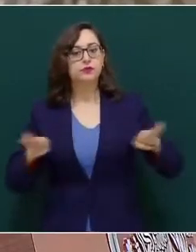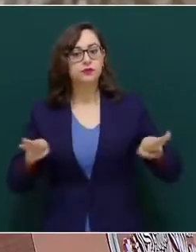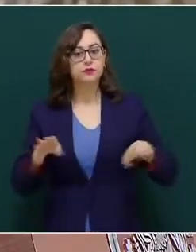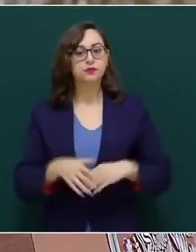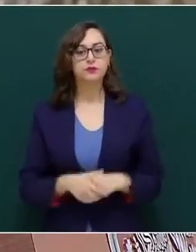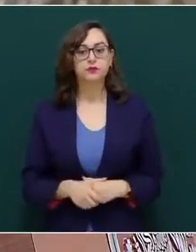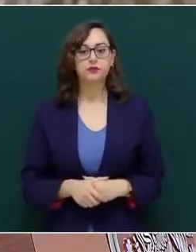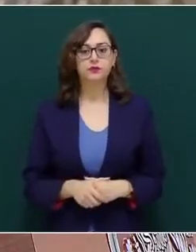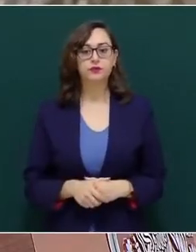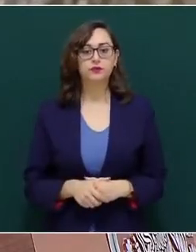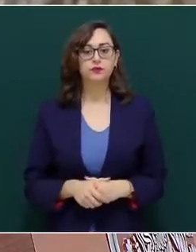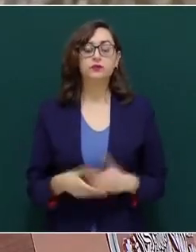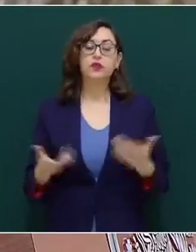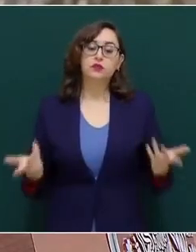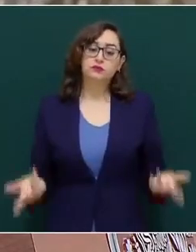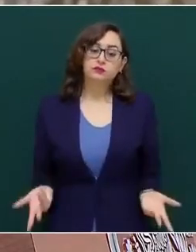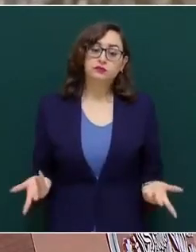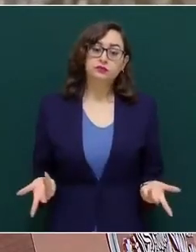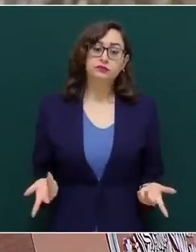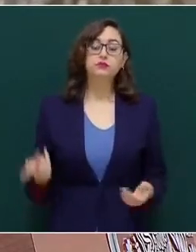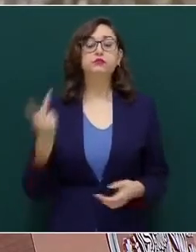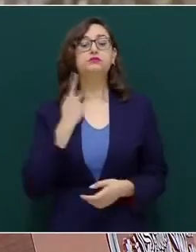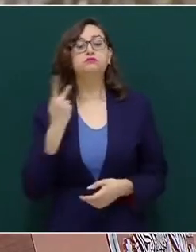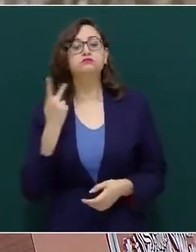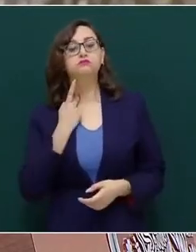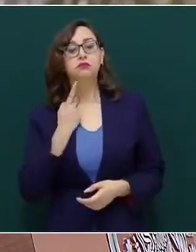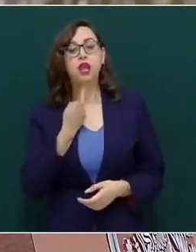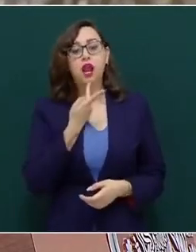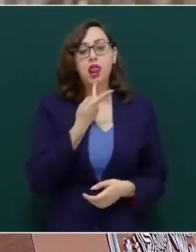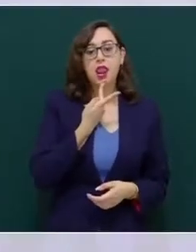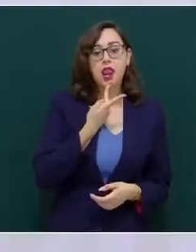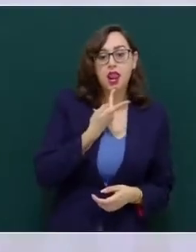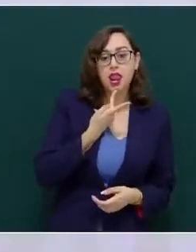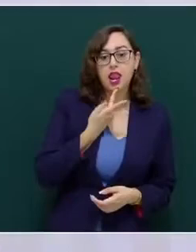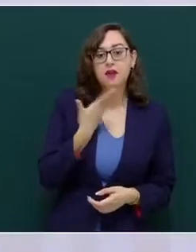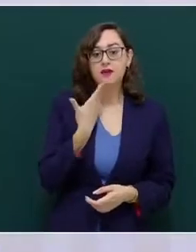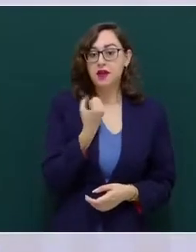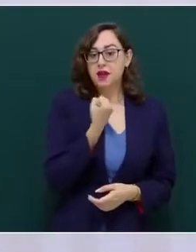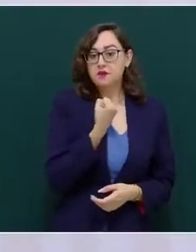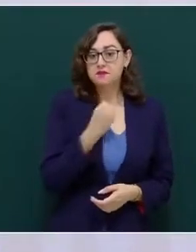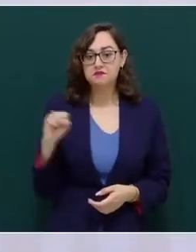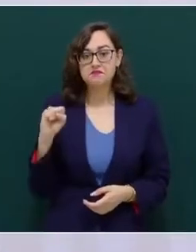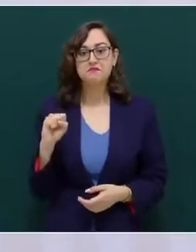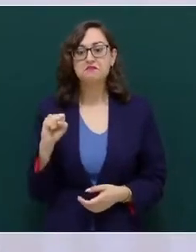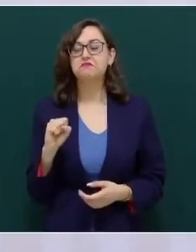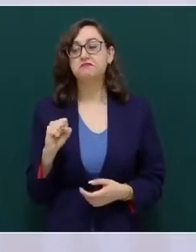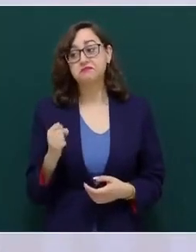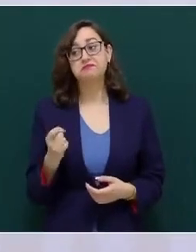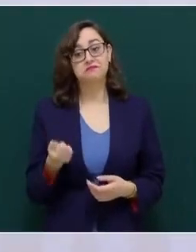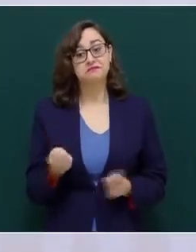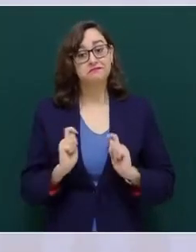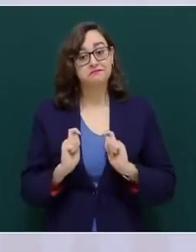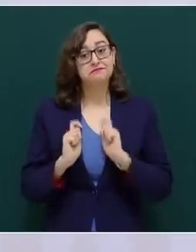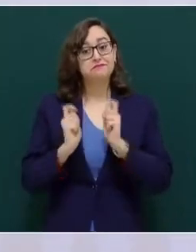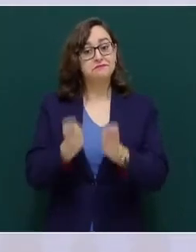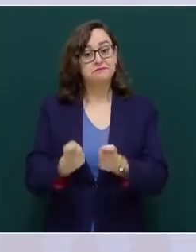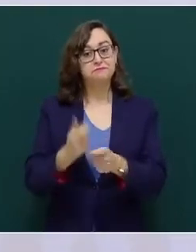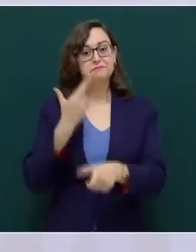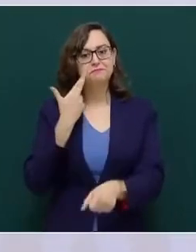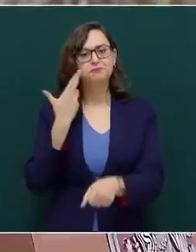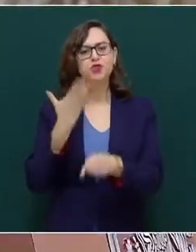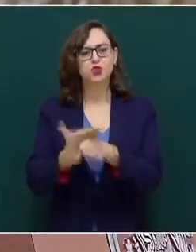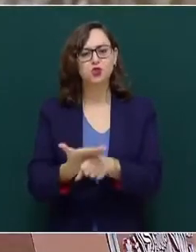para buenos diplomáticos y políticos como los que afortunadamente existen